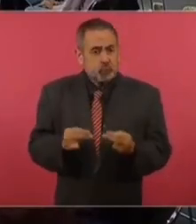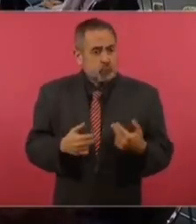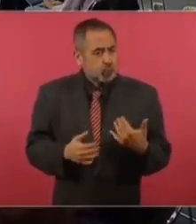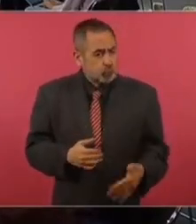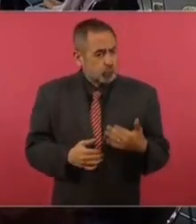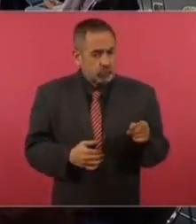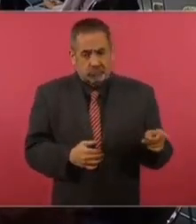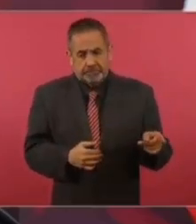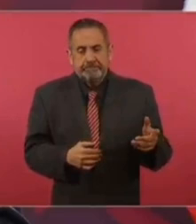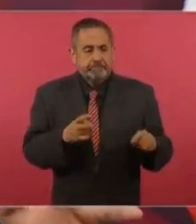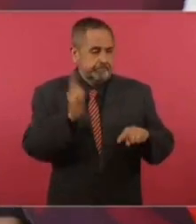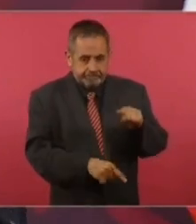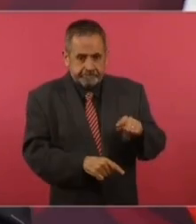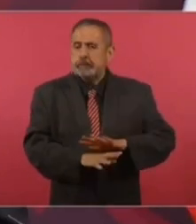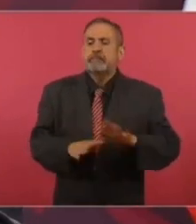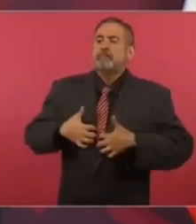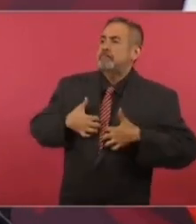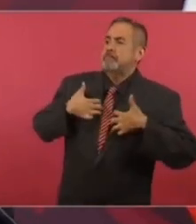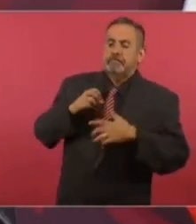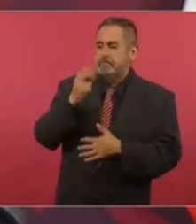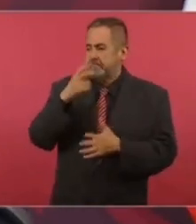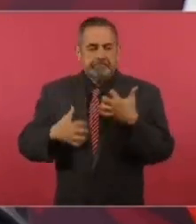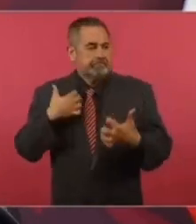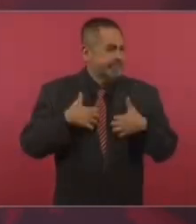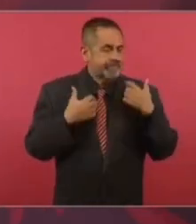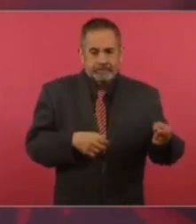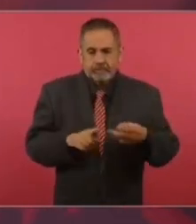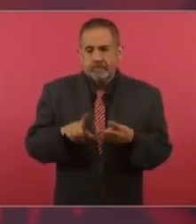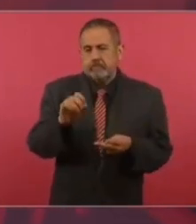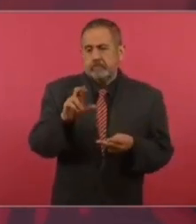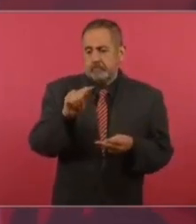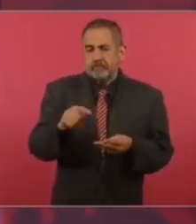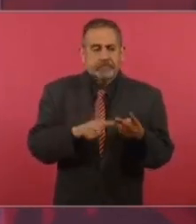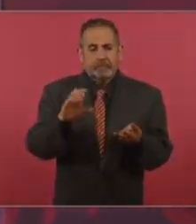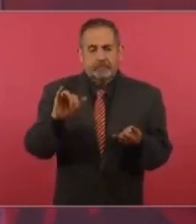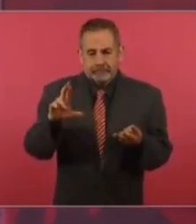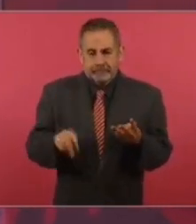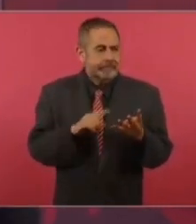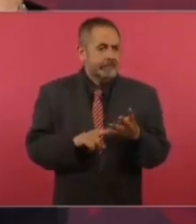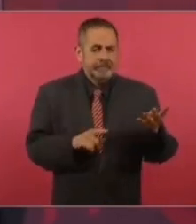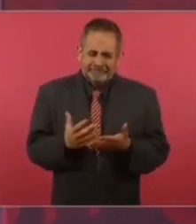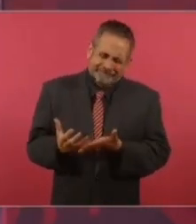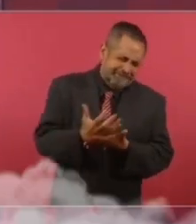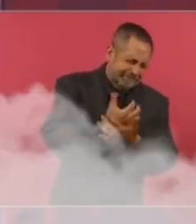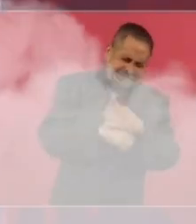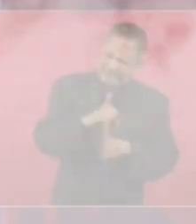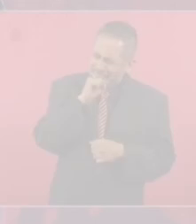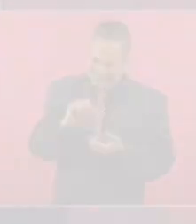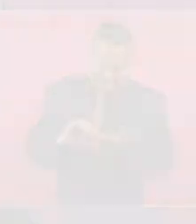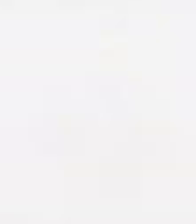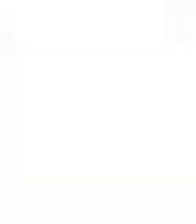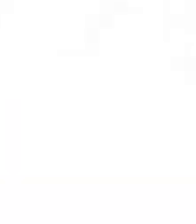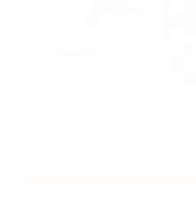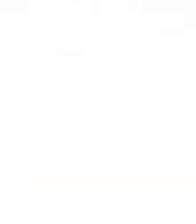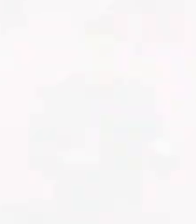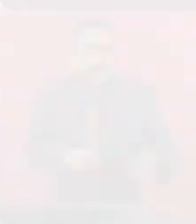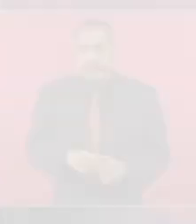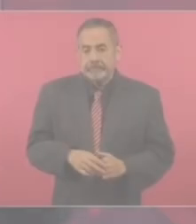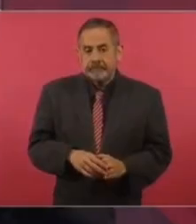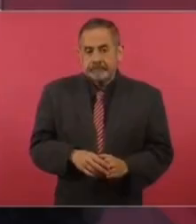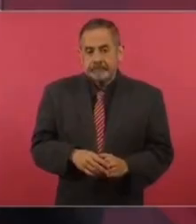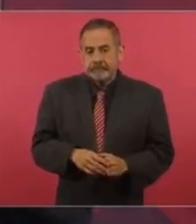Entonces por eso hay conductores como López Oria, Flores de Mola, Ciro, que ganan muchísimo dinero. ¿Por qué?